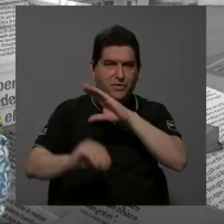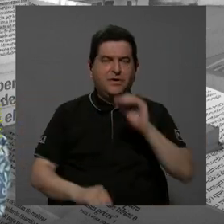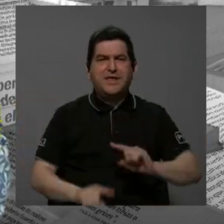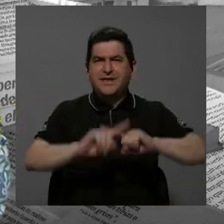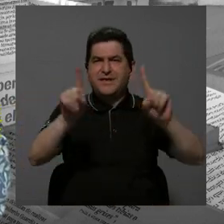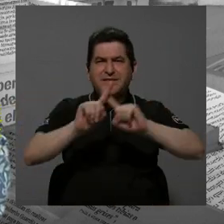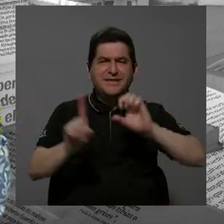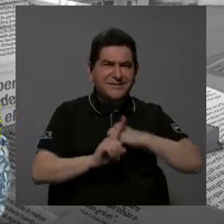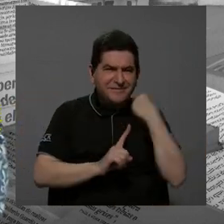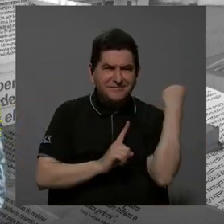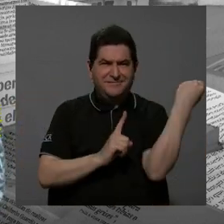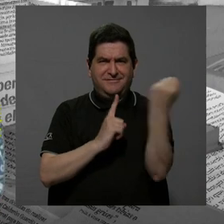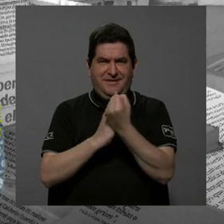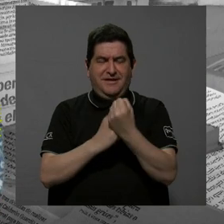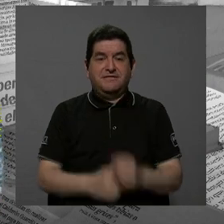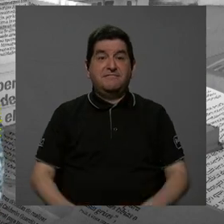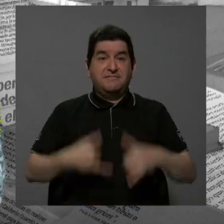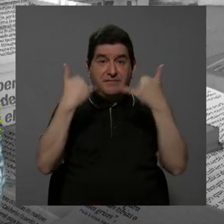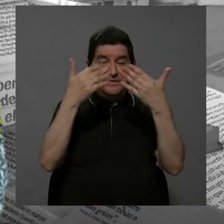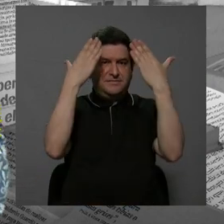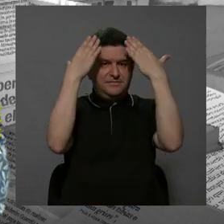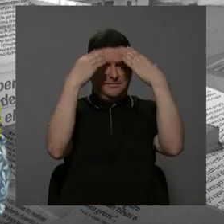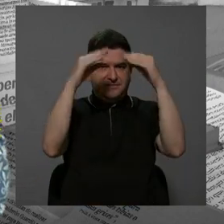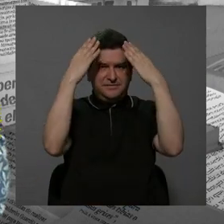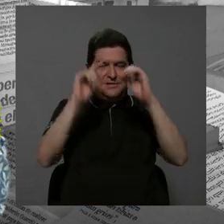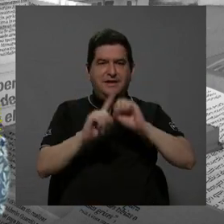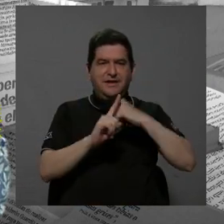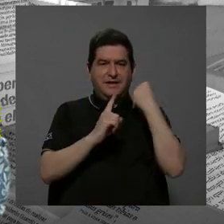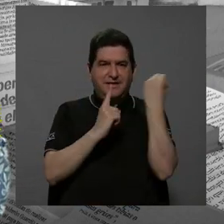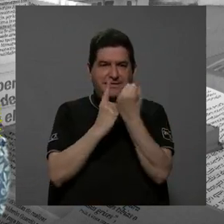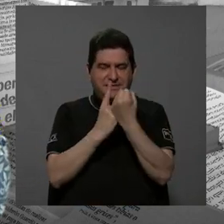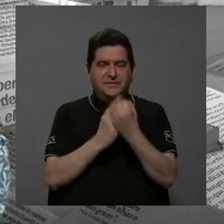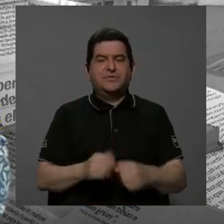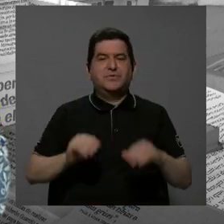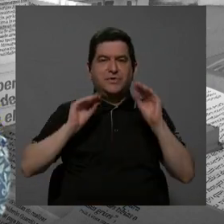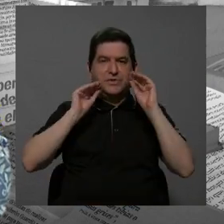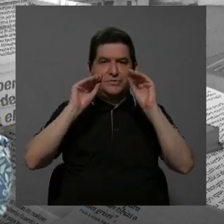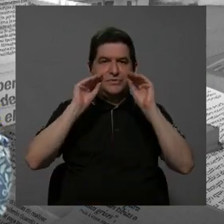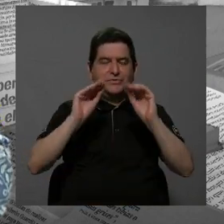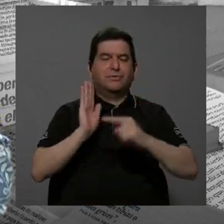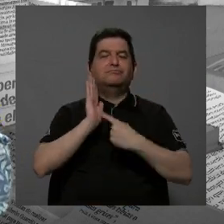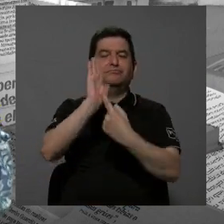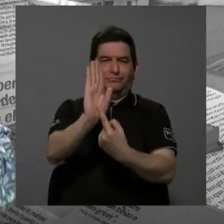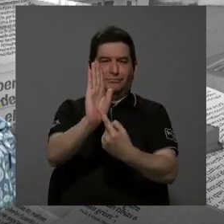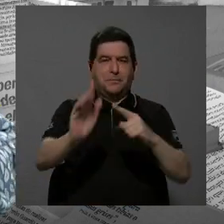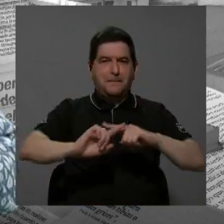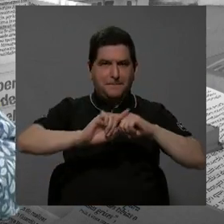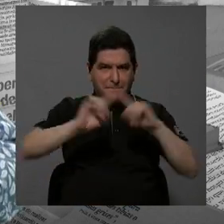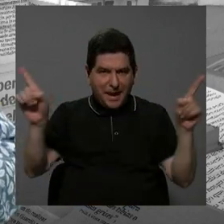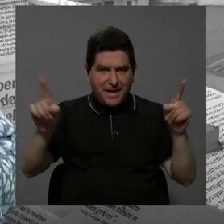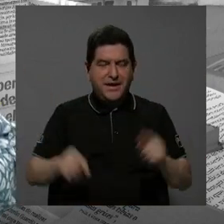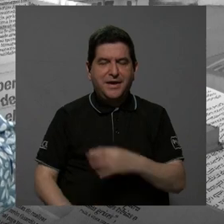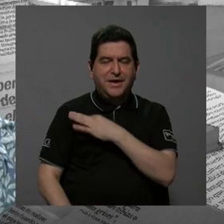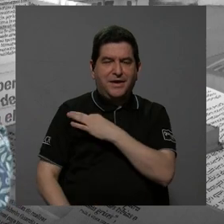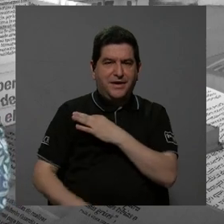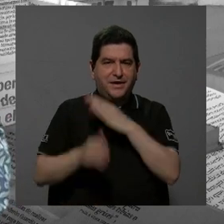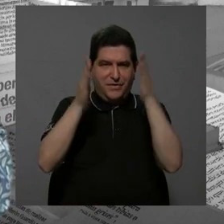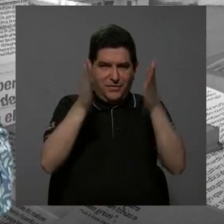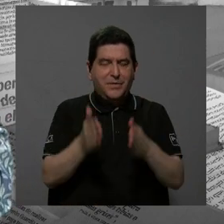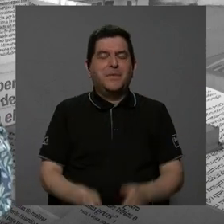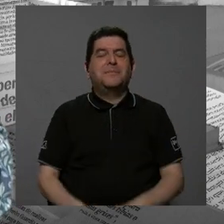una serie de circunstancias como ya los informes del Estado de la Educación lo han dicho. Pero vamos con nuestro invitado,